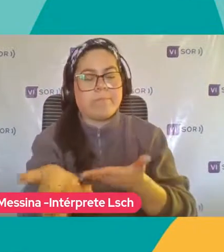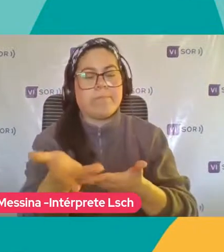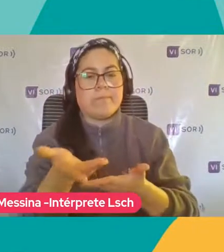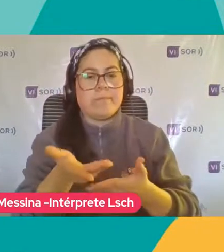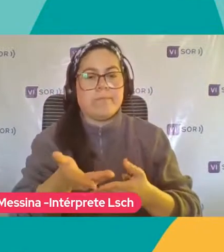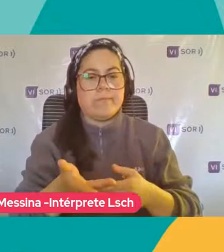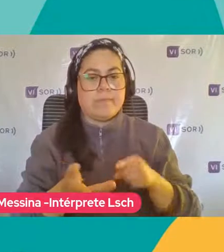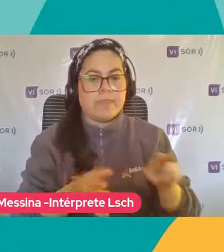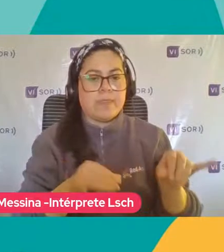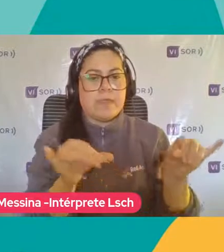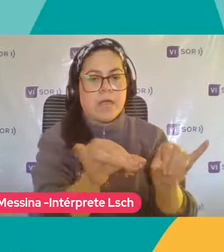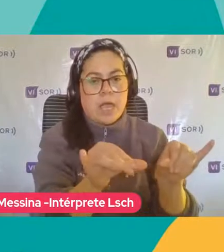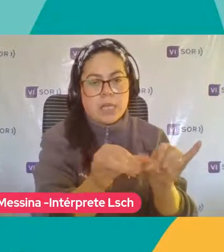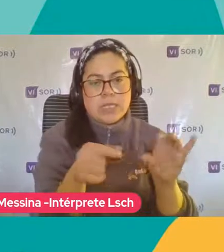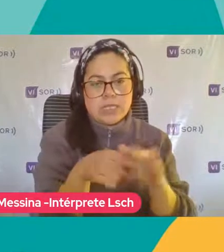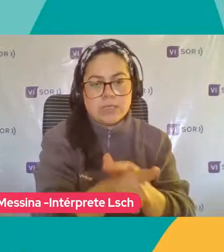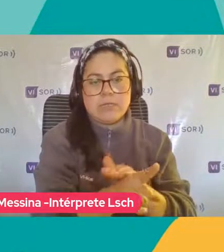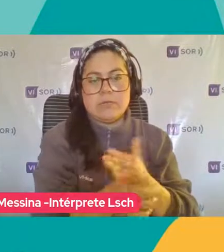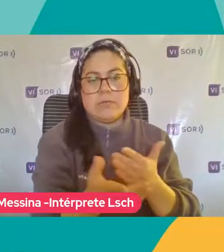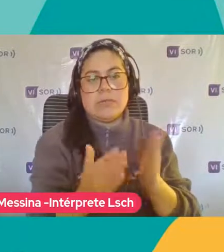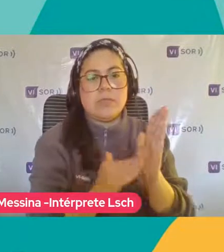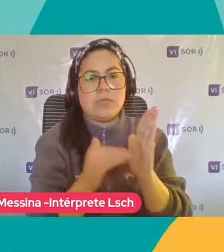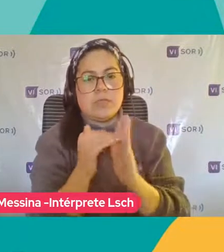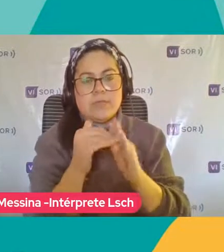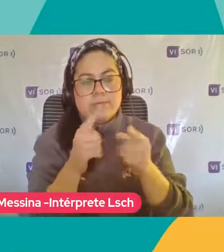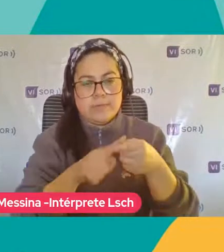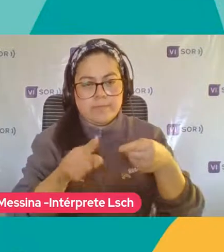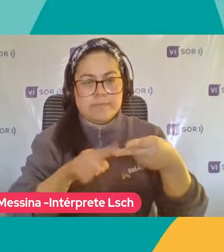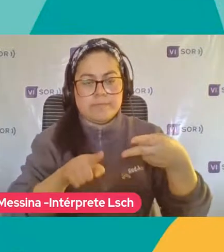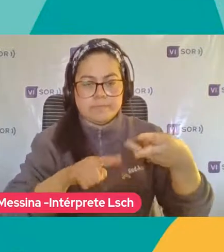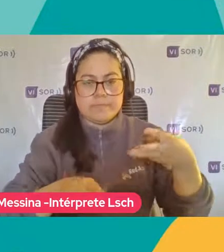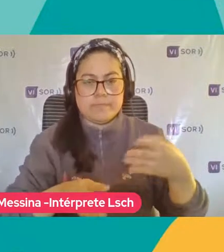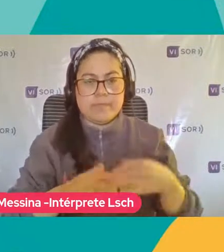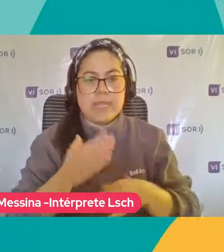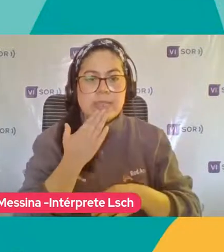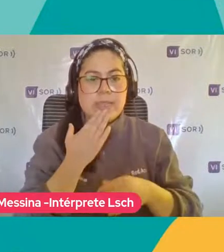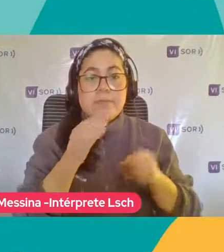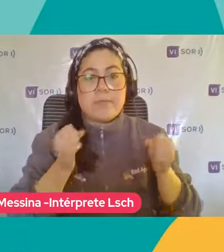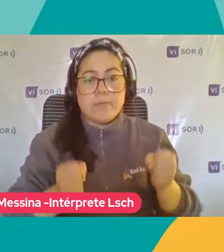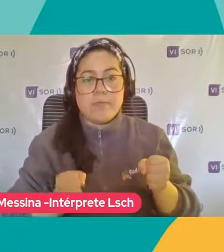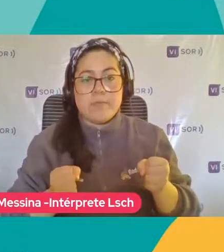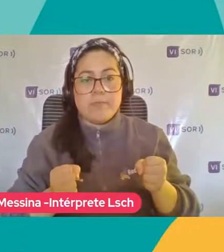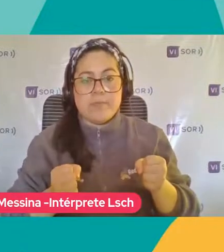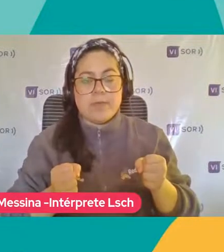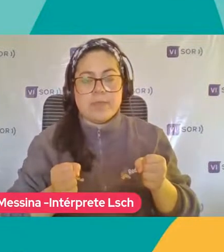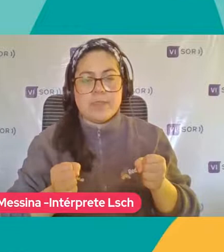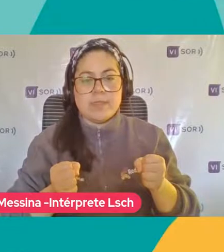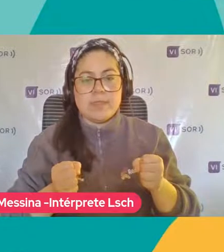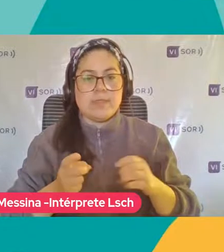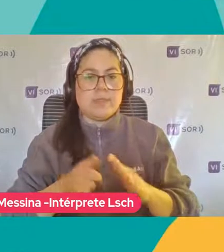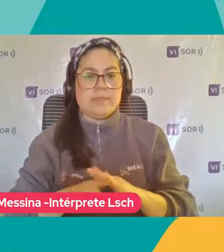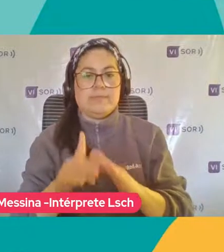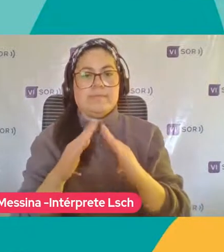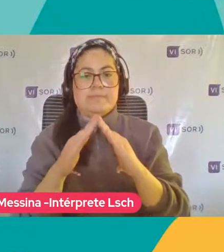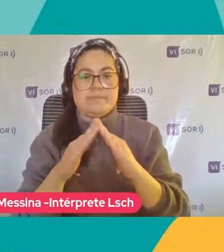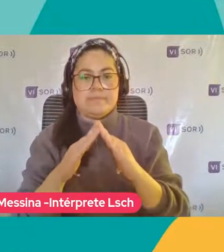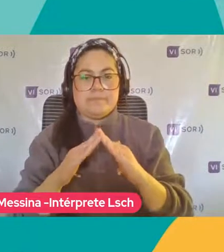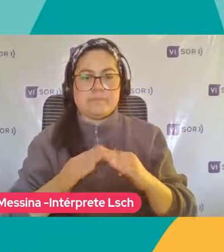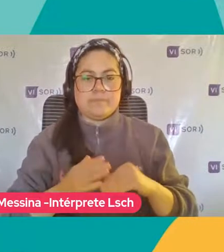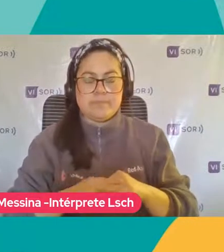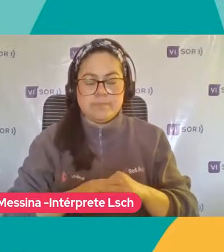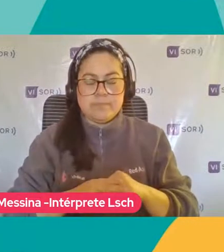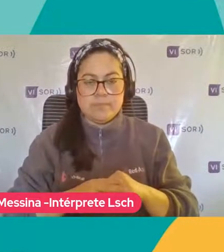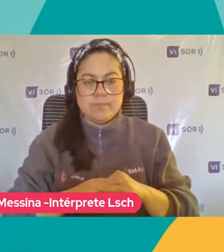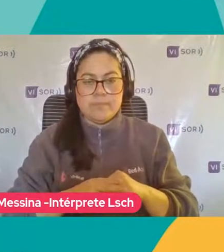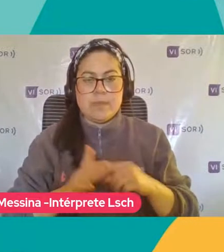la jardín infantil En los distintos niveles Como también puede ser En este contexto Dentro de su hogar Y para